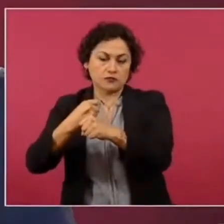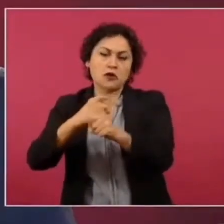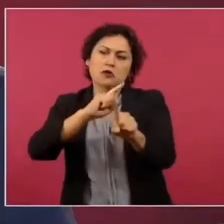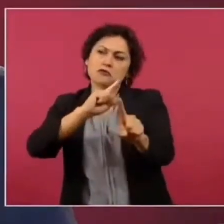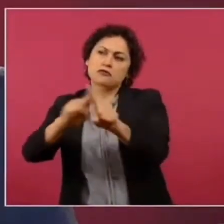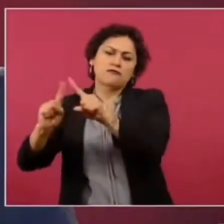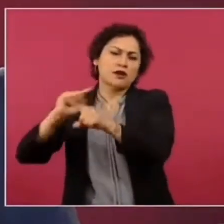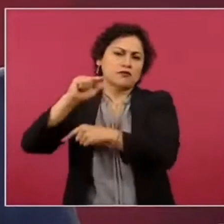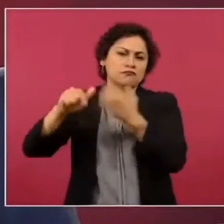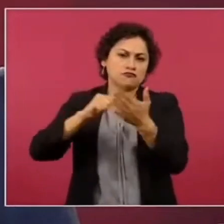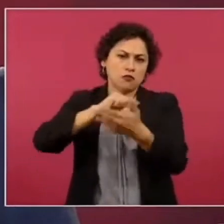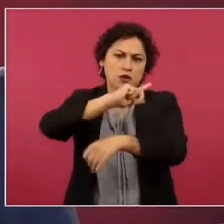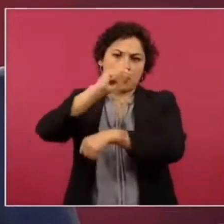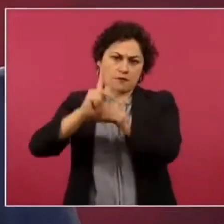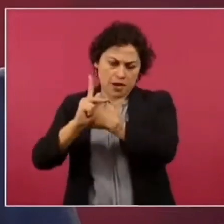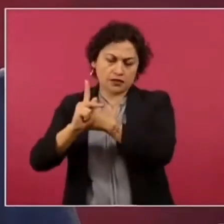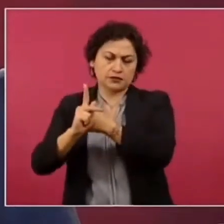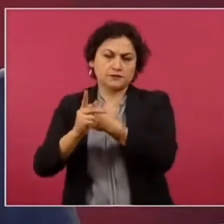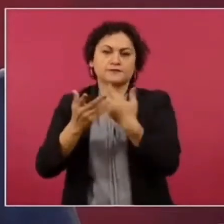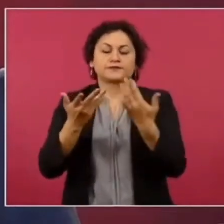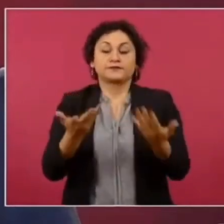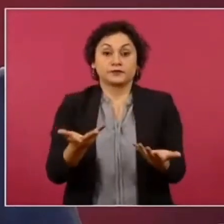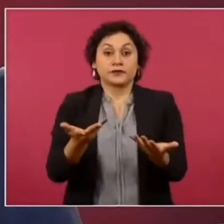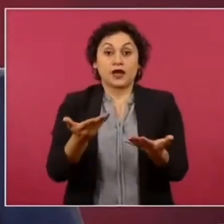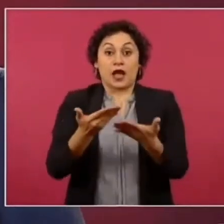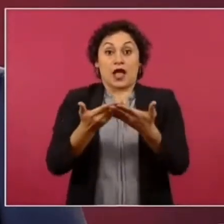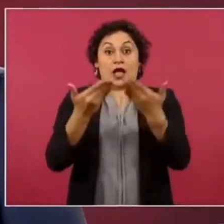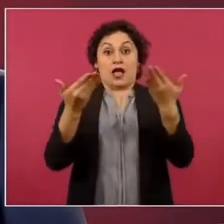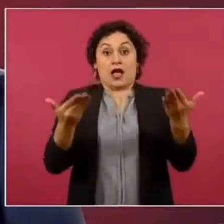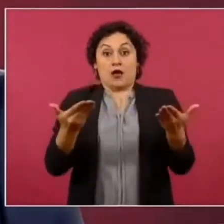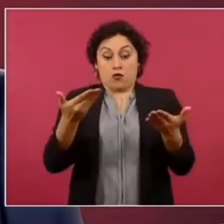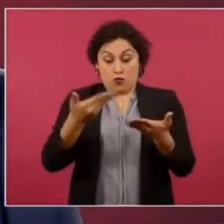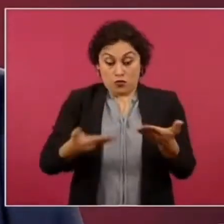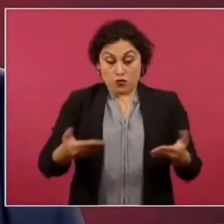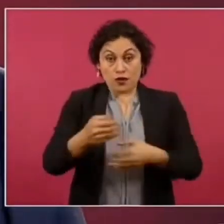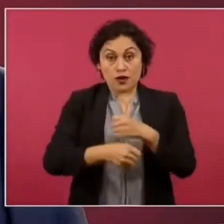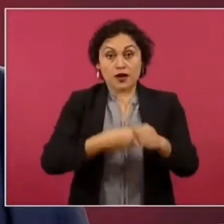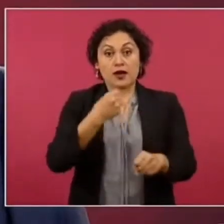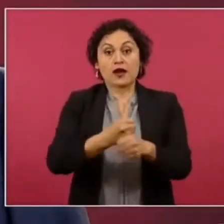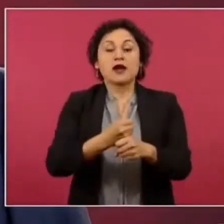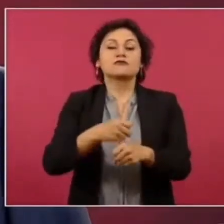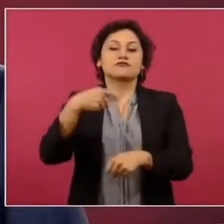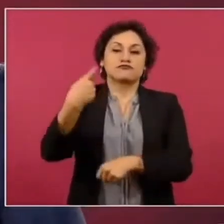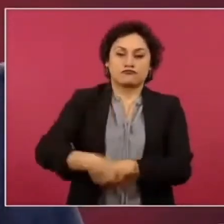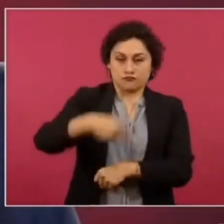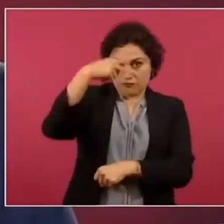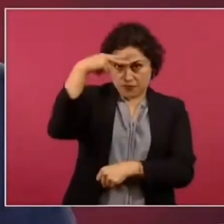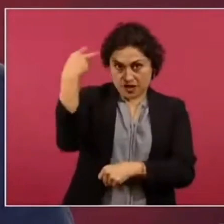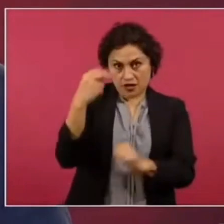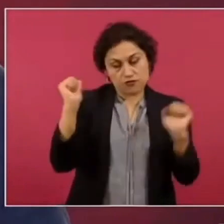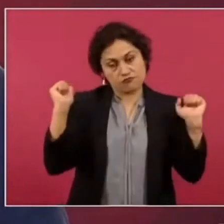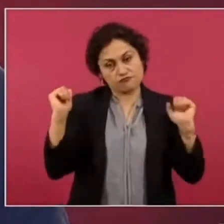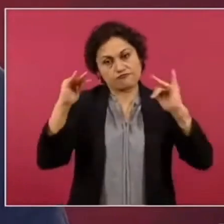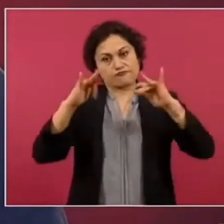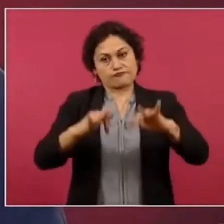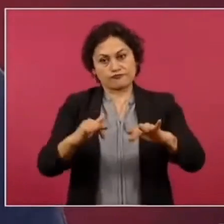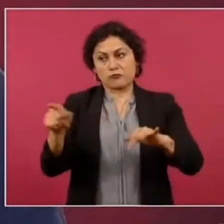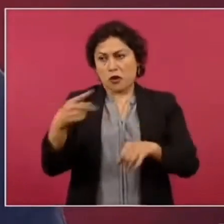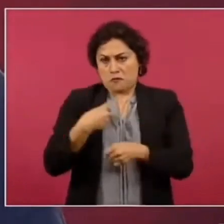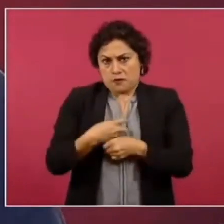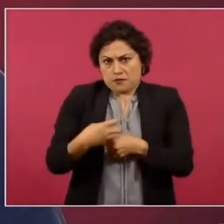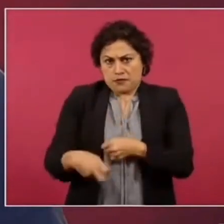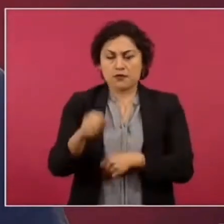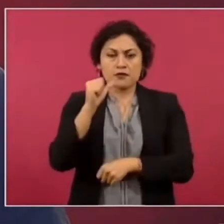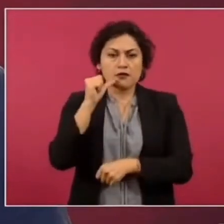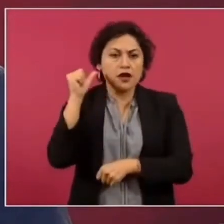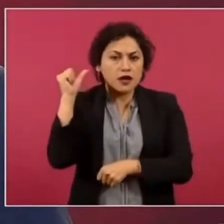y me invitaron a participar ayer y les hice pues una exposición de la situación del